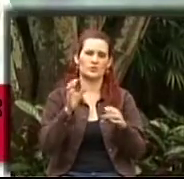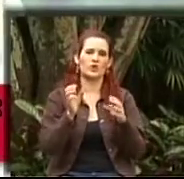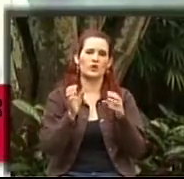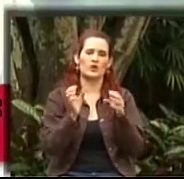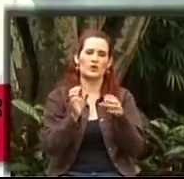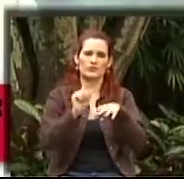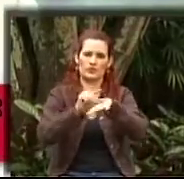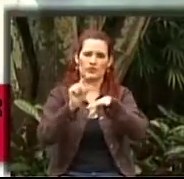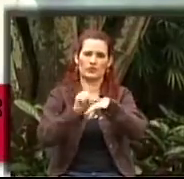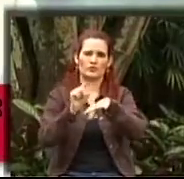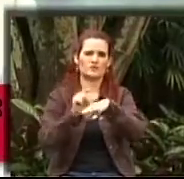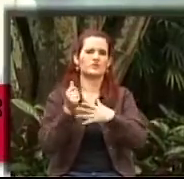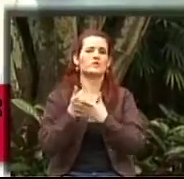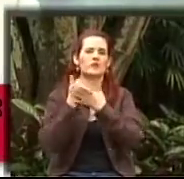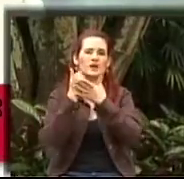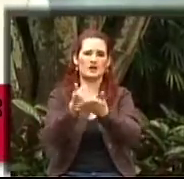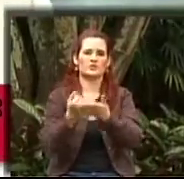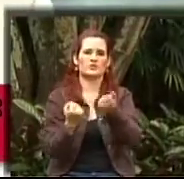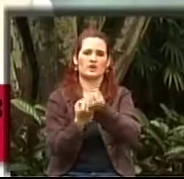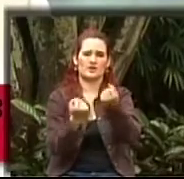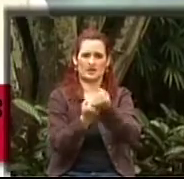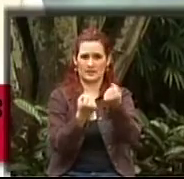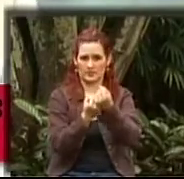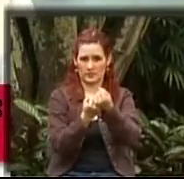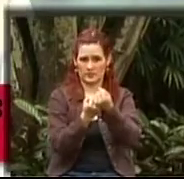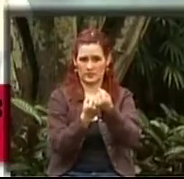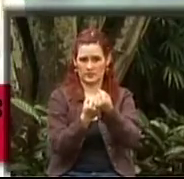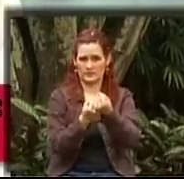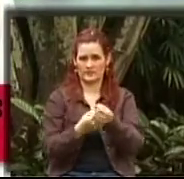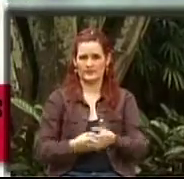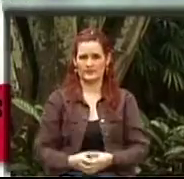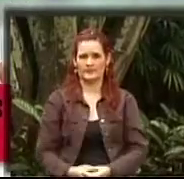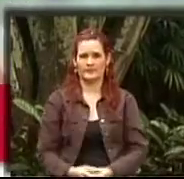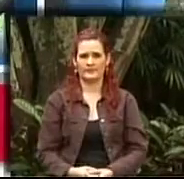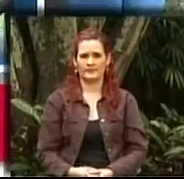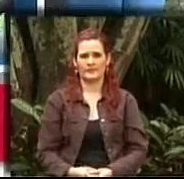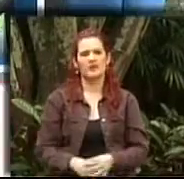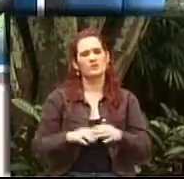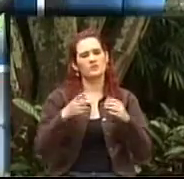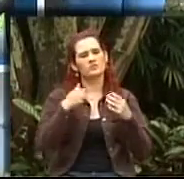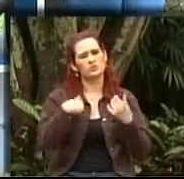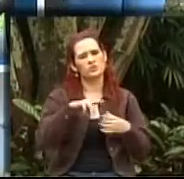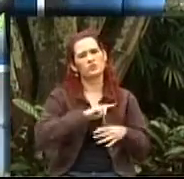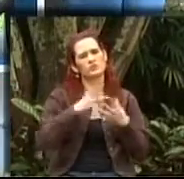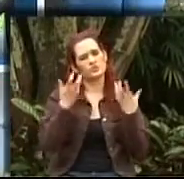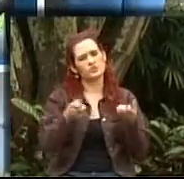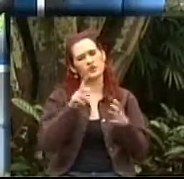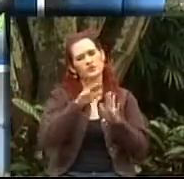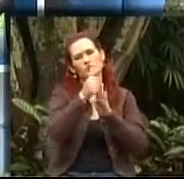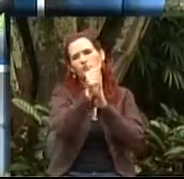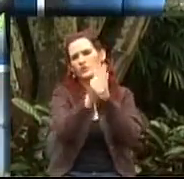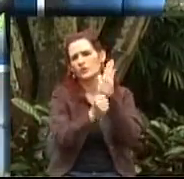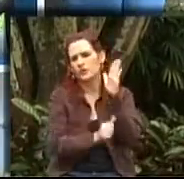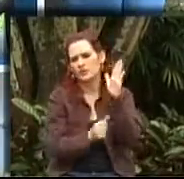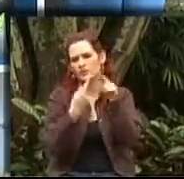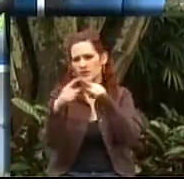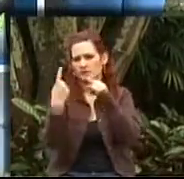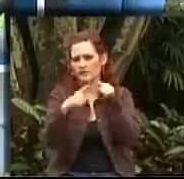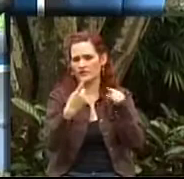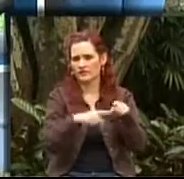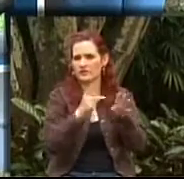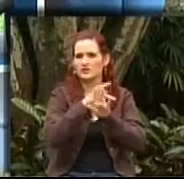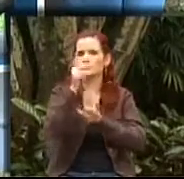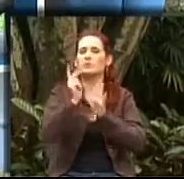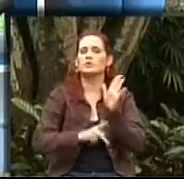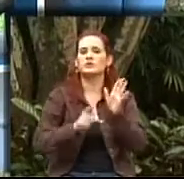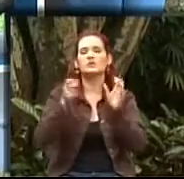queremos nosotros de alguna u otra manera visibilizar y mostrarle a la población en general. Cómo a través de todos estos planes, de todos estos programas y de todos estos proyectos,